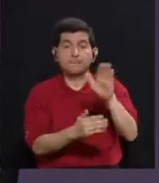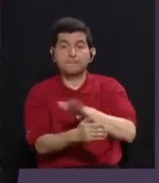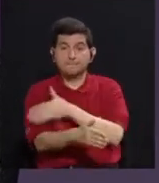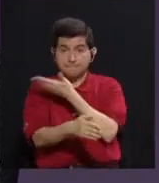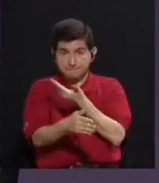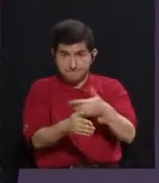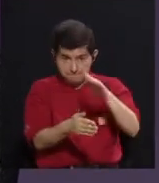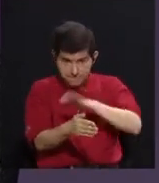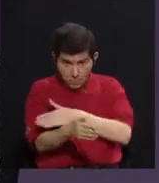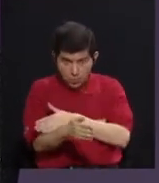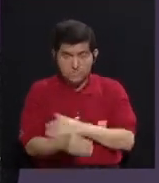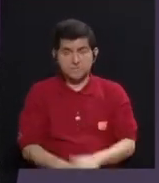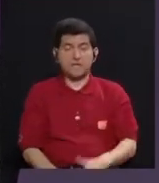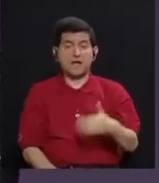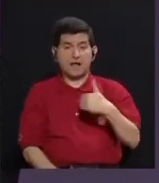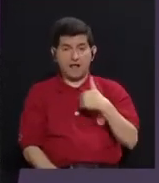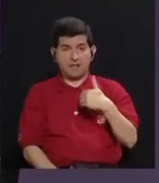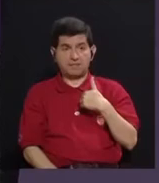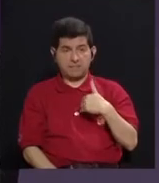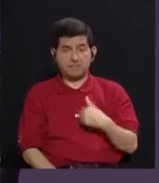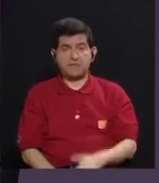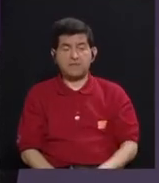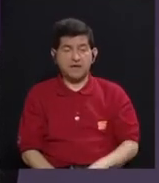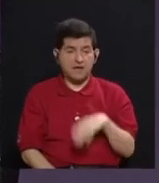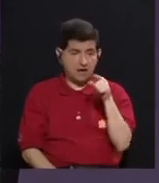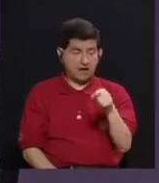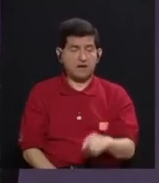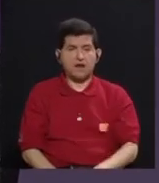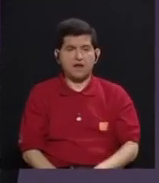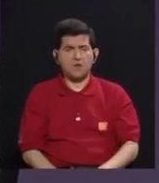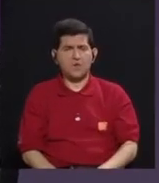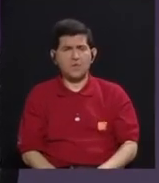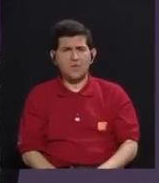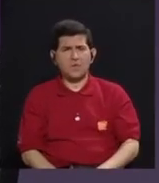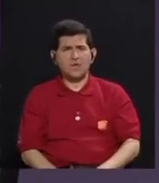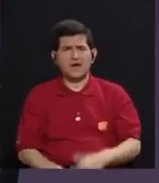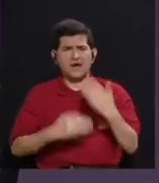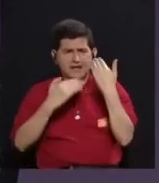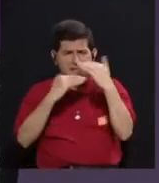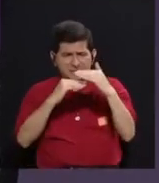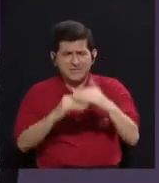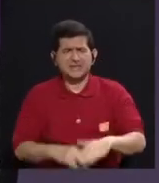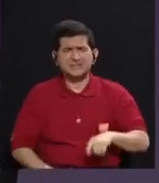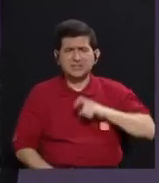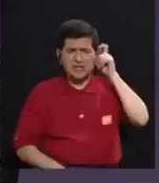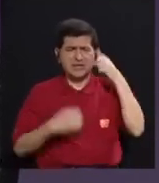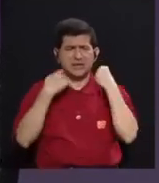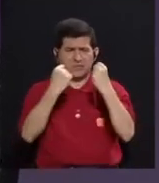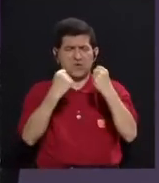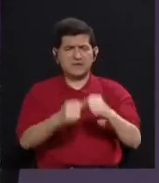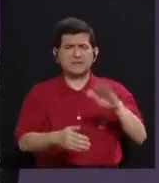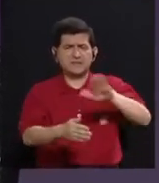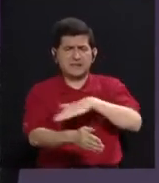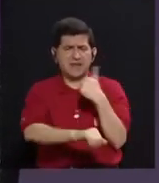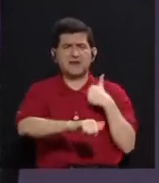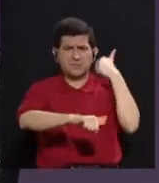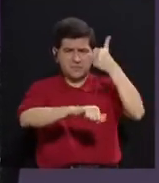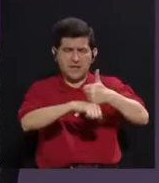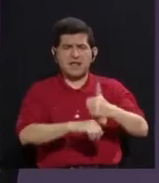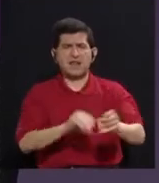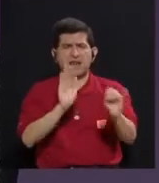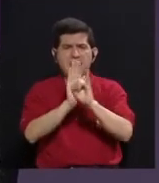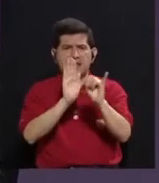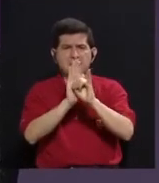tiene una descripción al género fuerte, porque estamos hablando que la música está definida por la